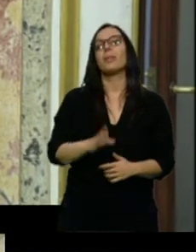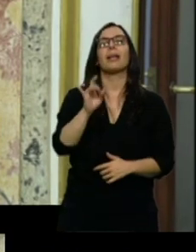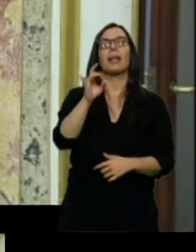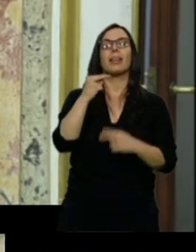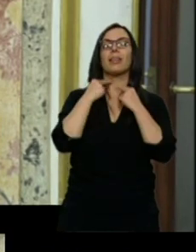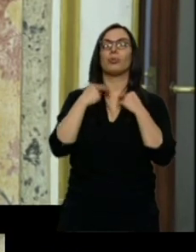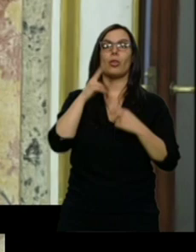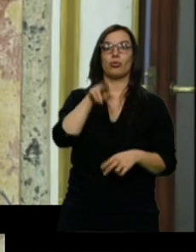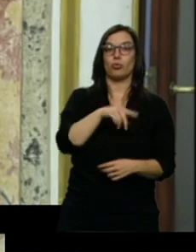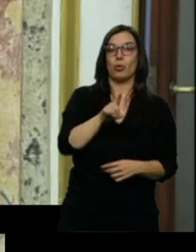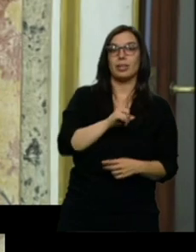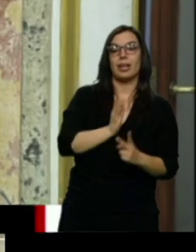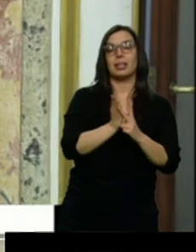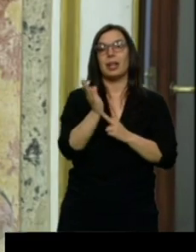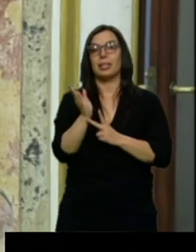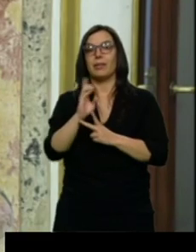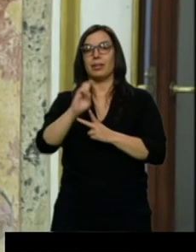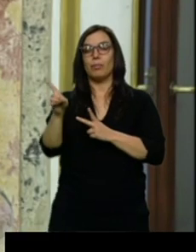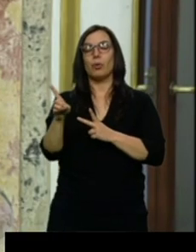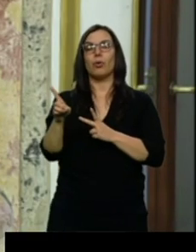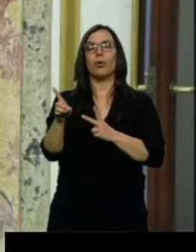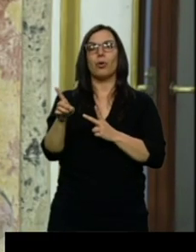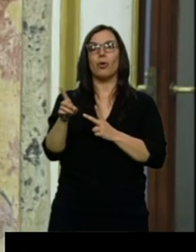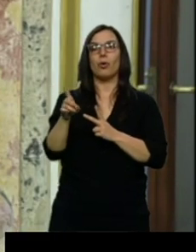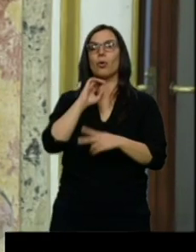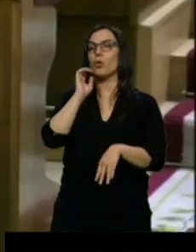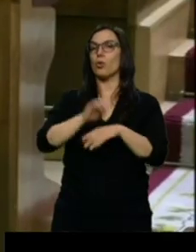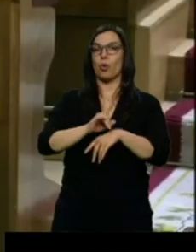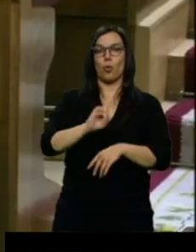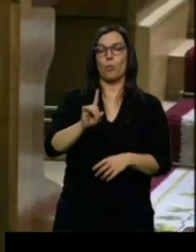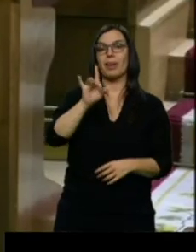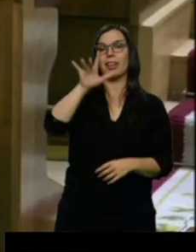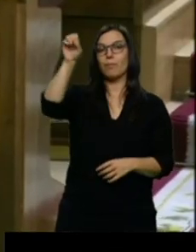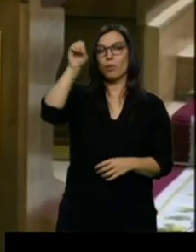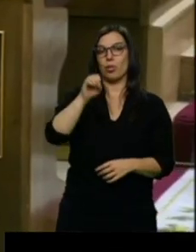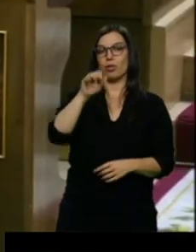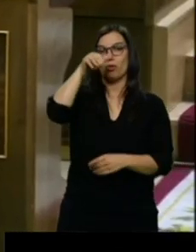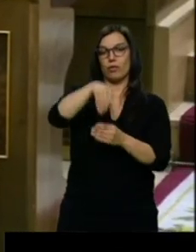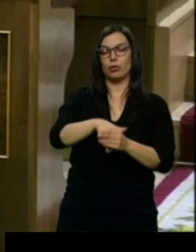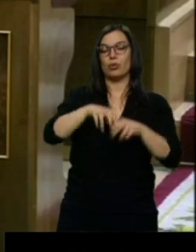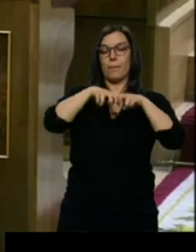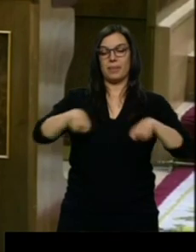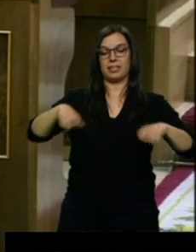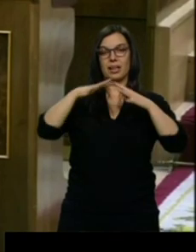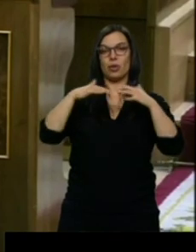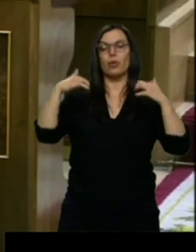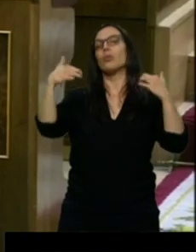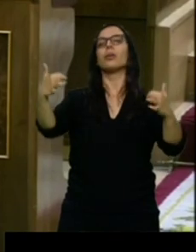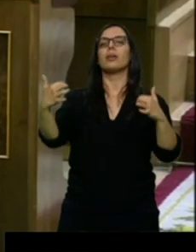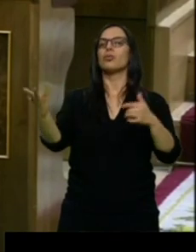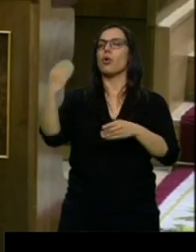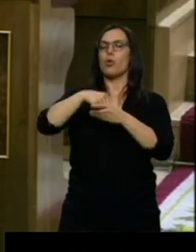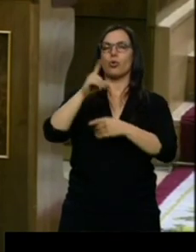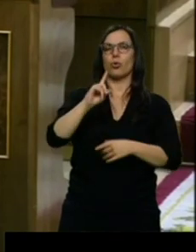alternativamente tampoco cumplen con tener el 15% de los votos. La Mesa del Congreso tampoco ha incluido a Jordi Sánchez entre los